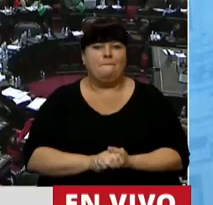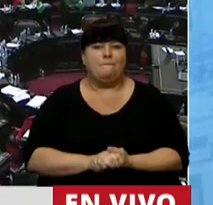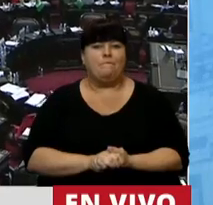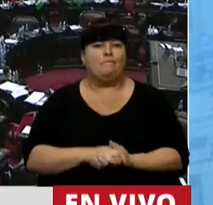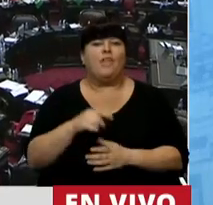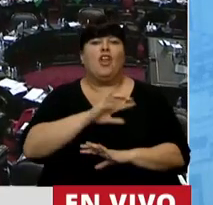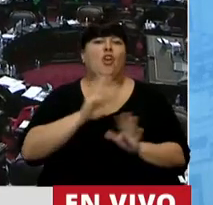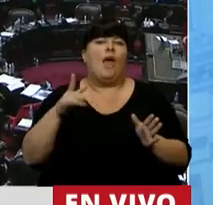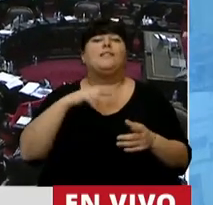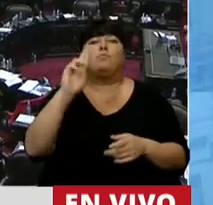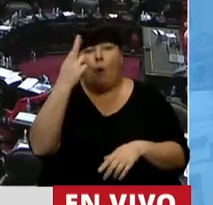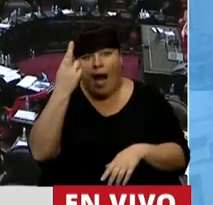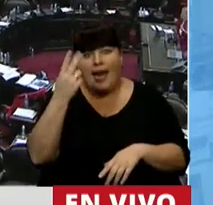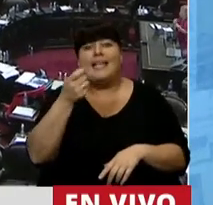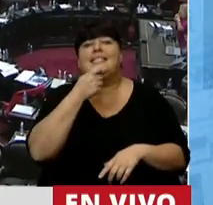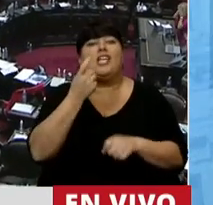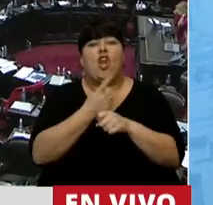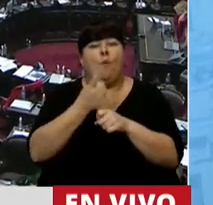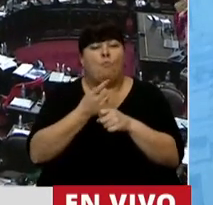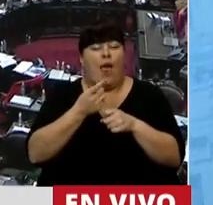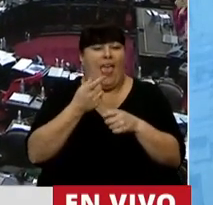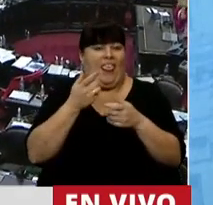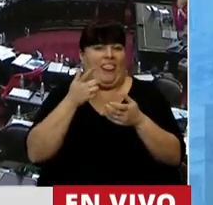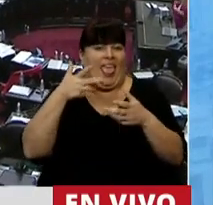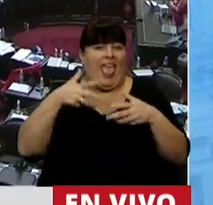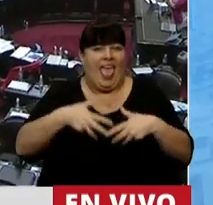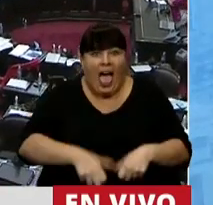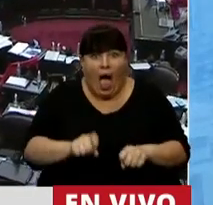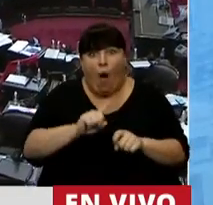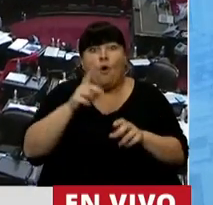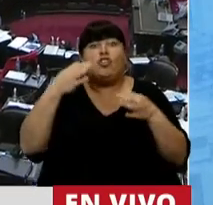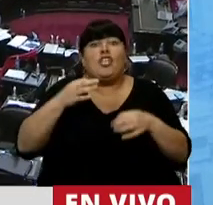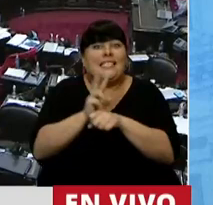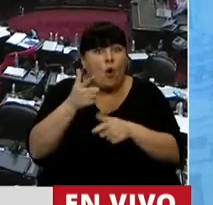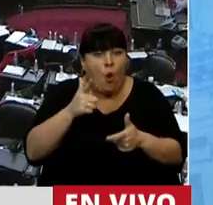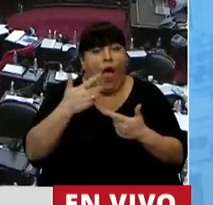no se les vaya la vida cuando no pueden acceder a una interrupción segura.